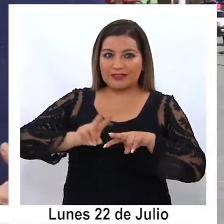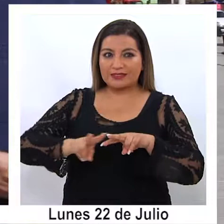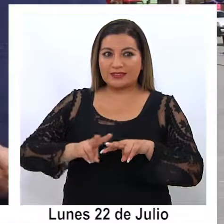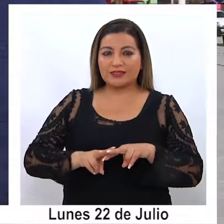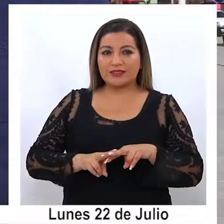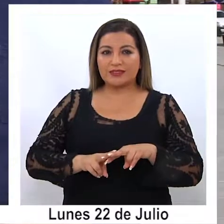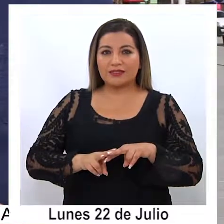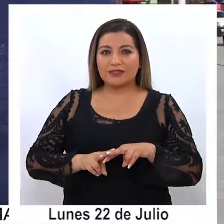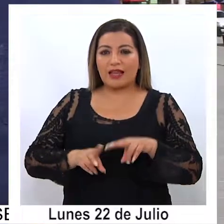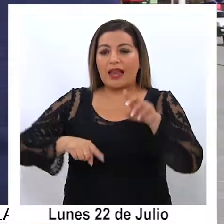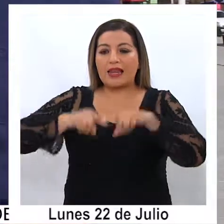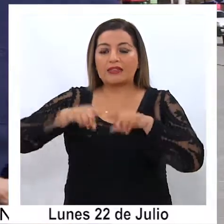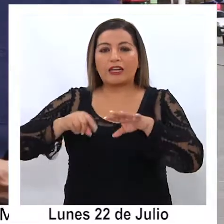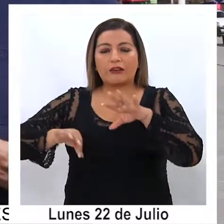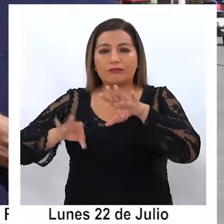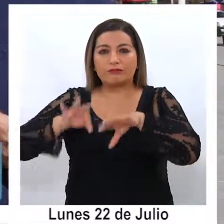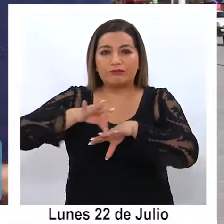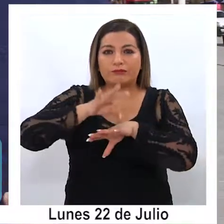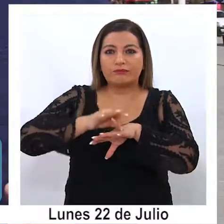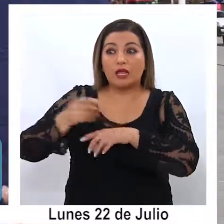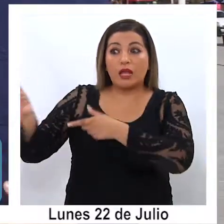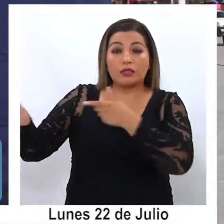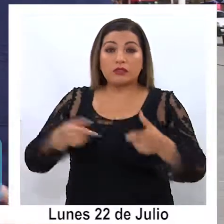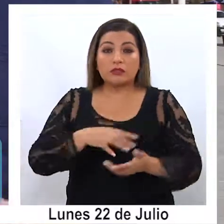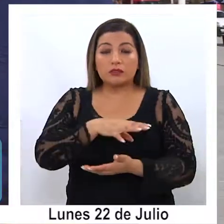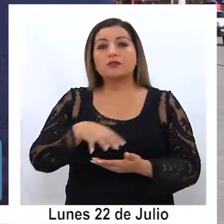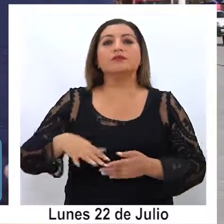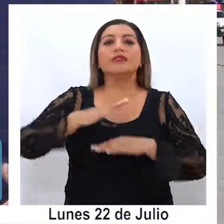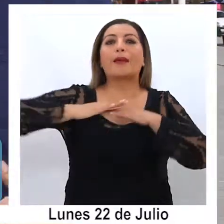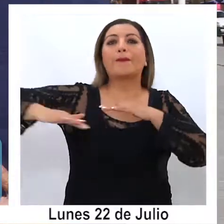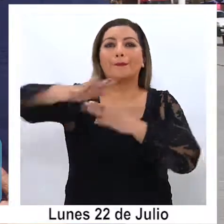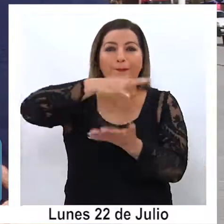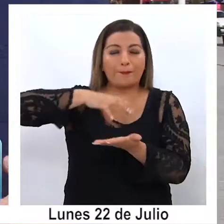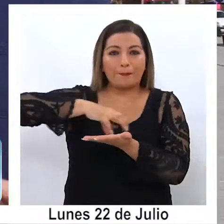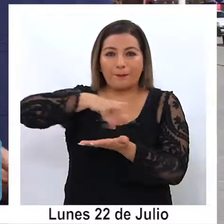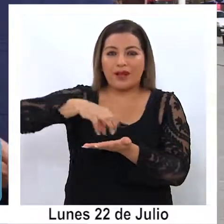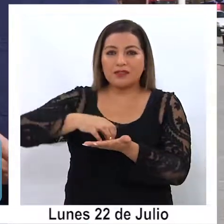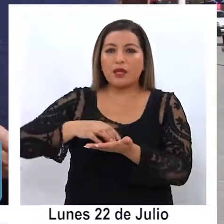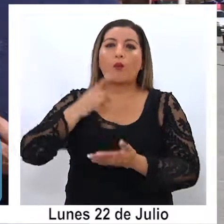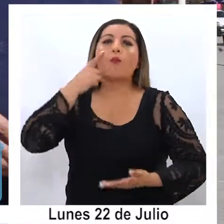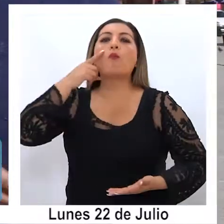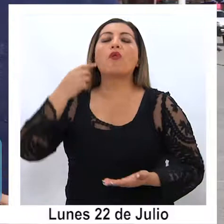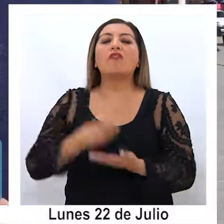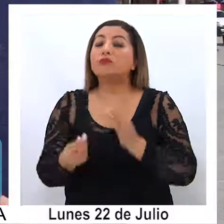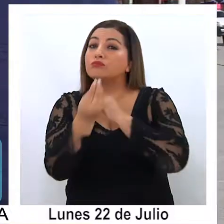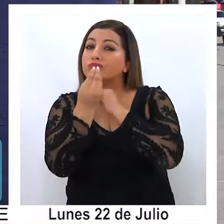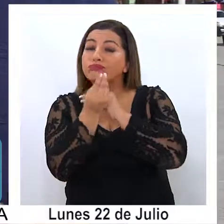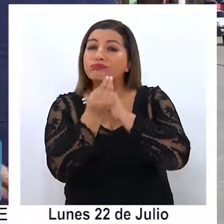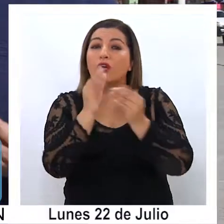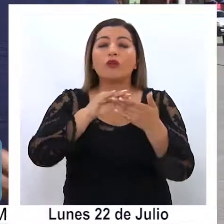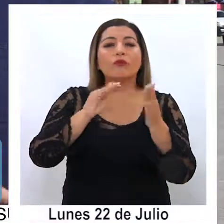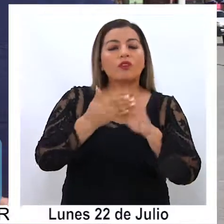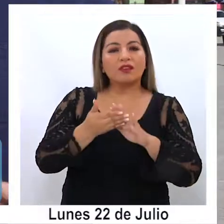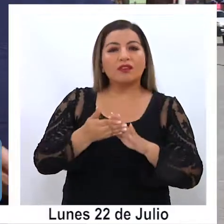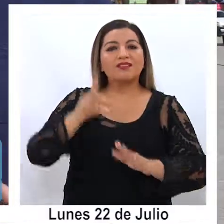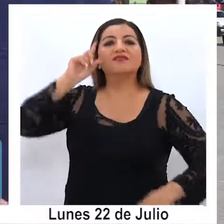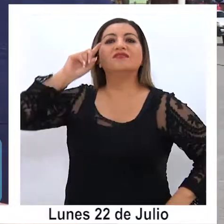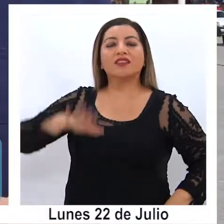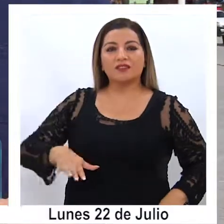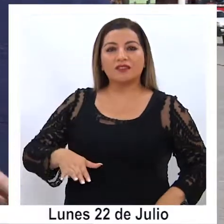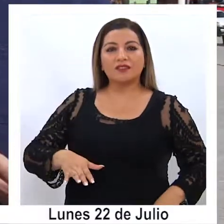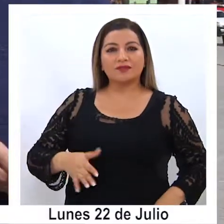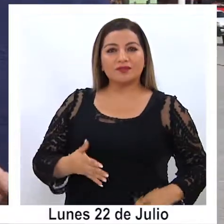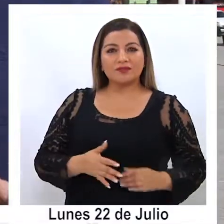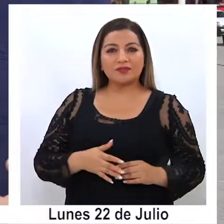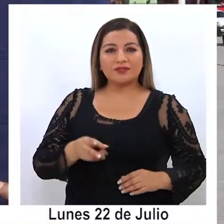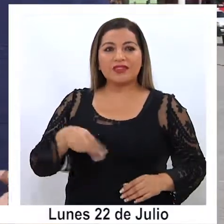traer esa cosecha, hacer una degustación aquí en la esplanada de la plaza para que la comunidad supiera y